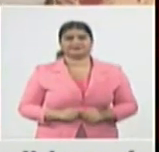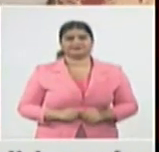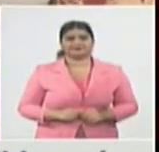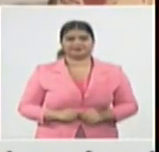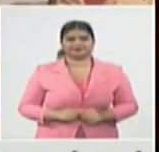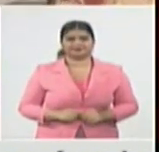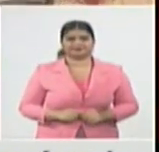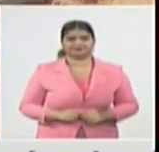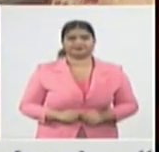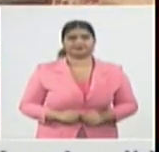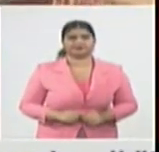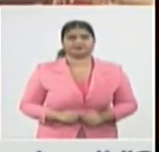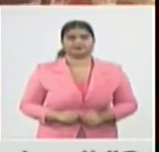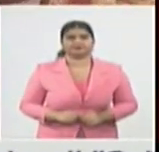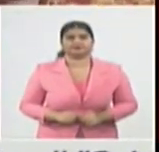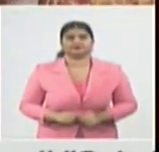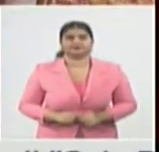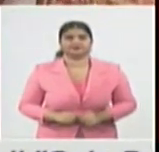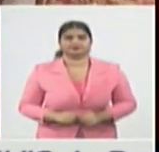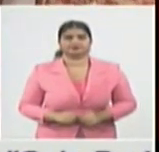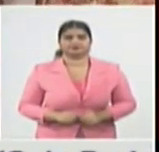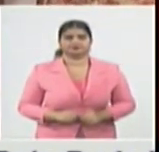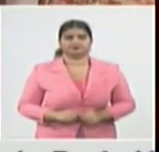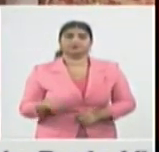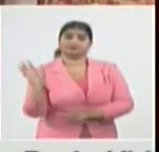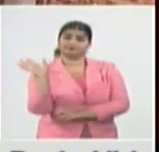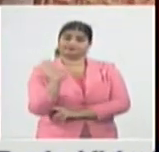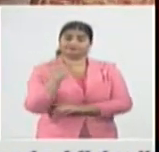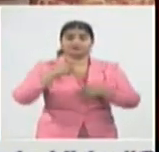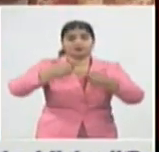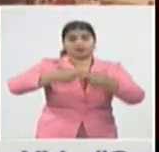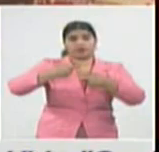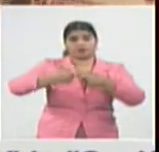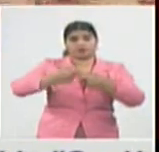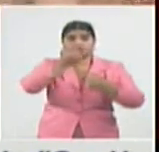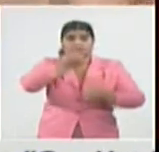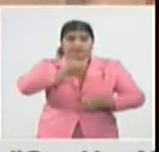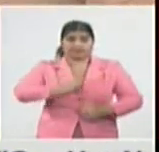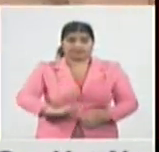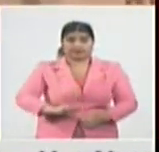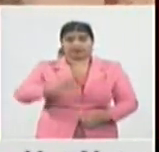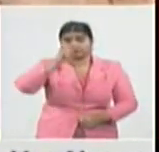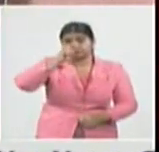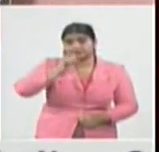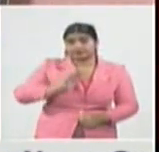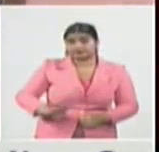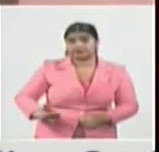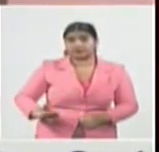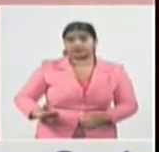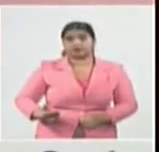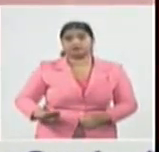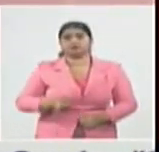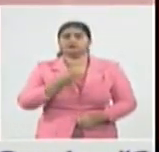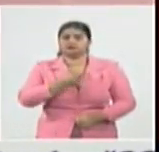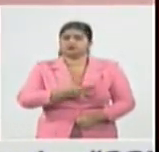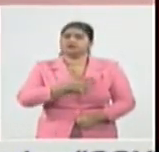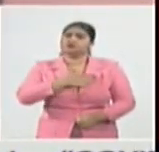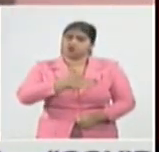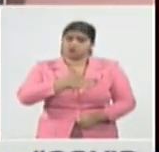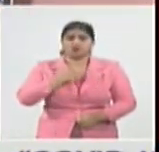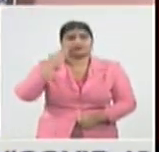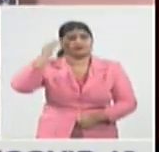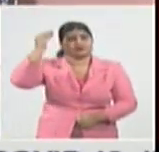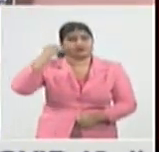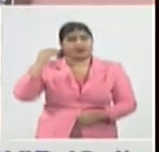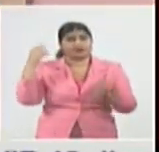la despedida de la esposa y de su pequeña Amelia cada día es un ritual se sabe cuando se va pero no cuando regresa